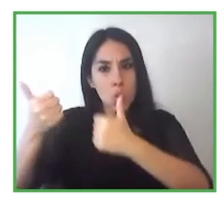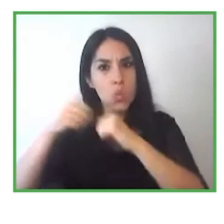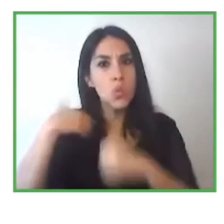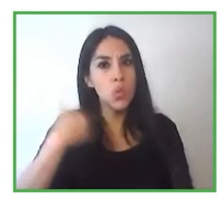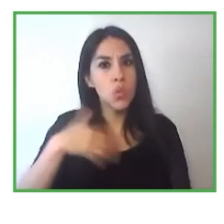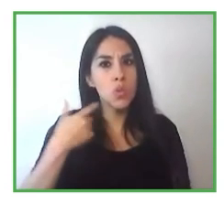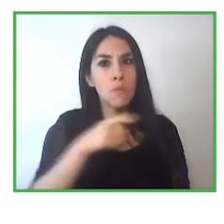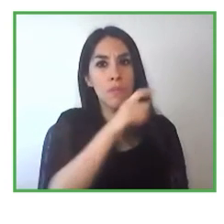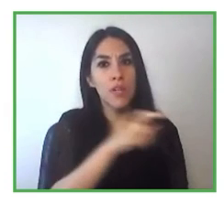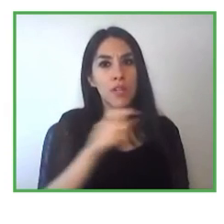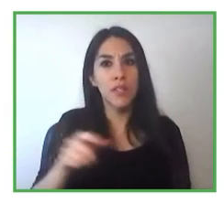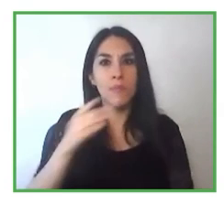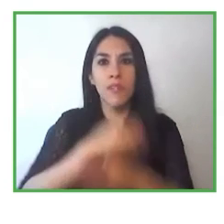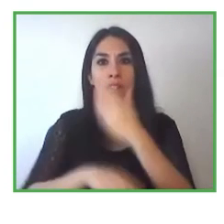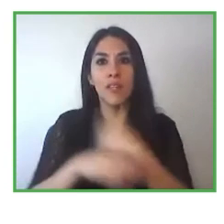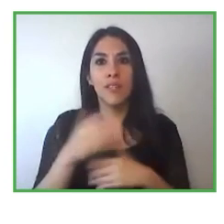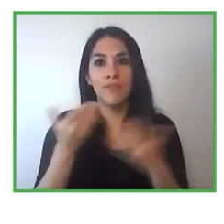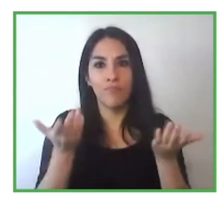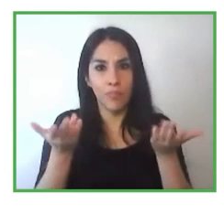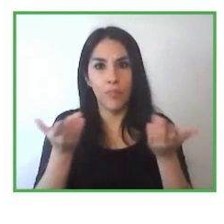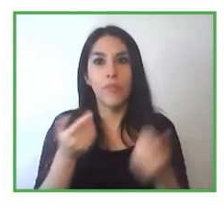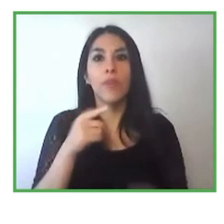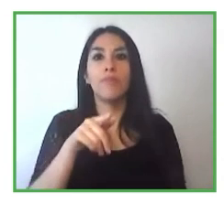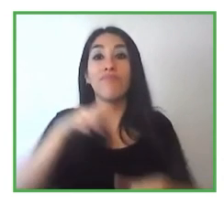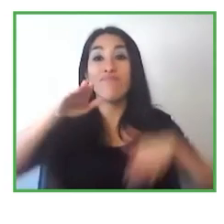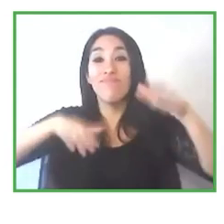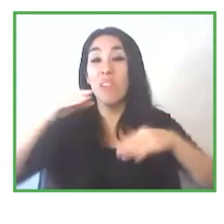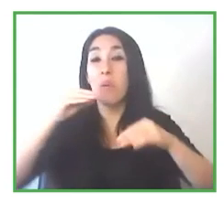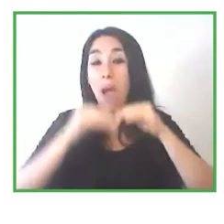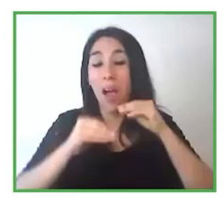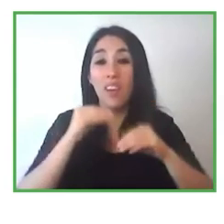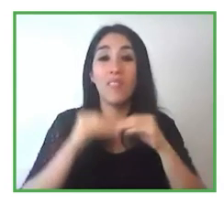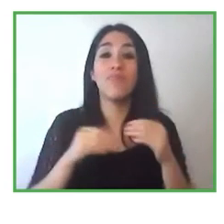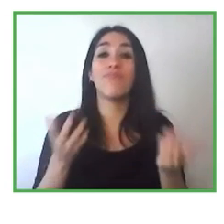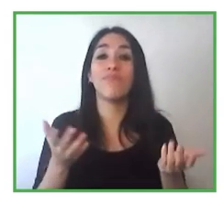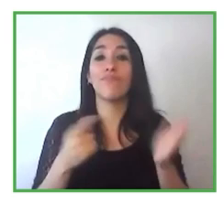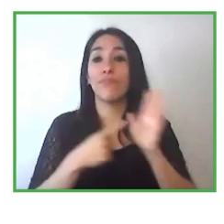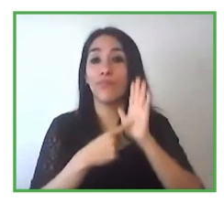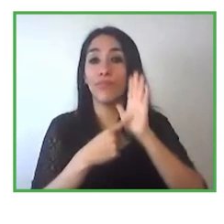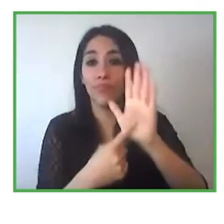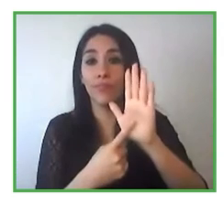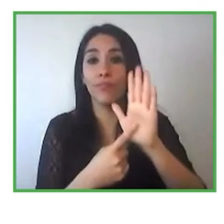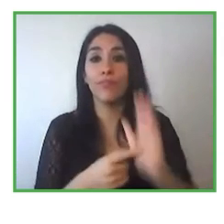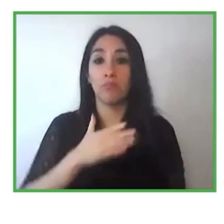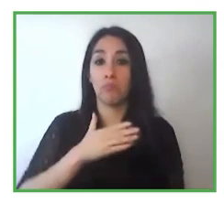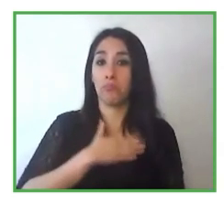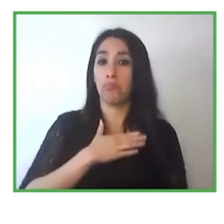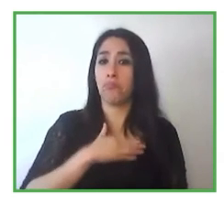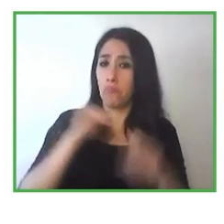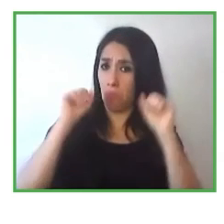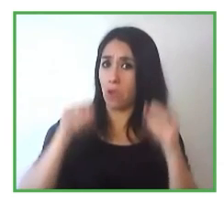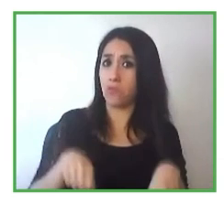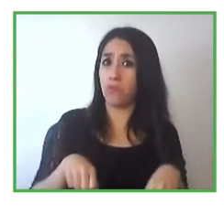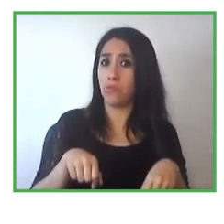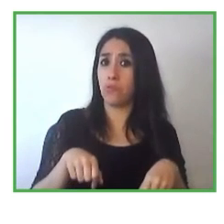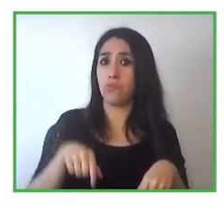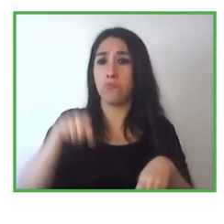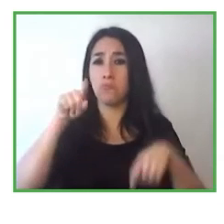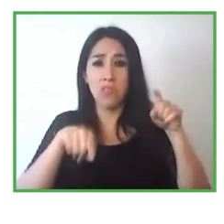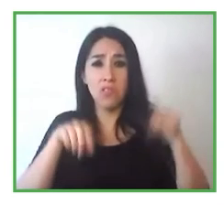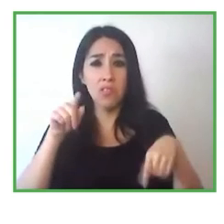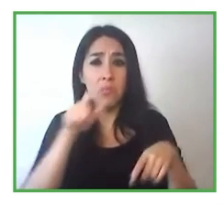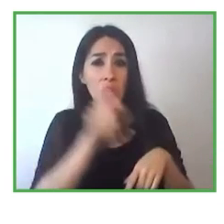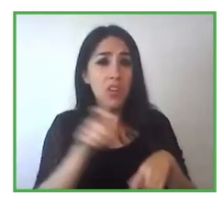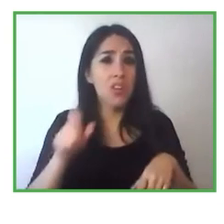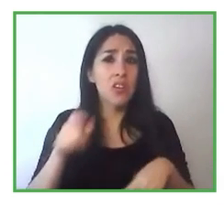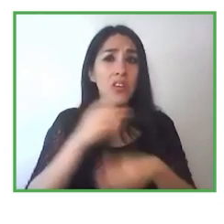es dar a conocer su potencial perder el miedo perder esa oportunidad que se les abre